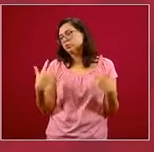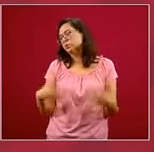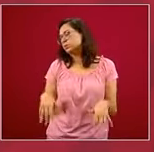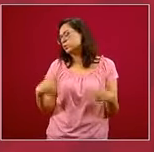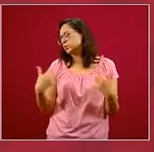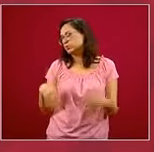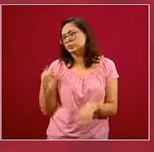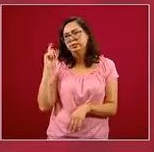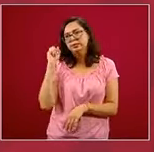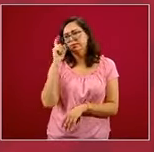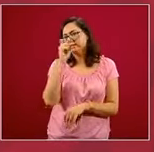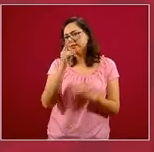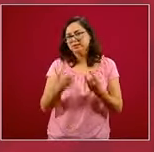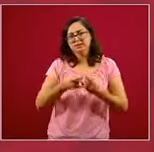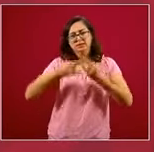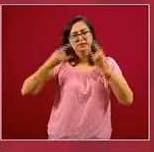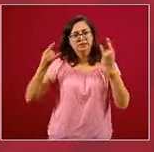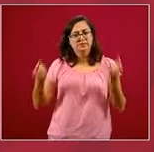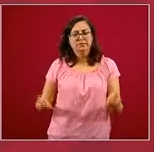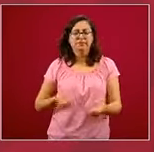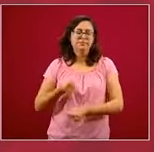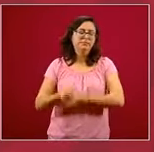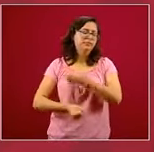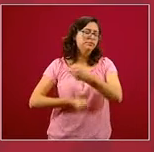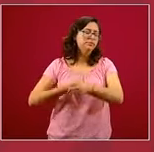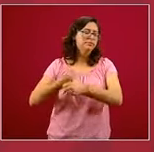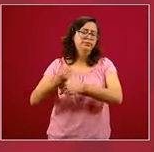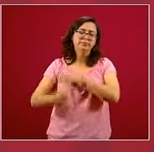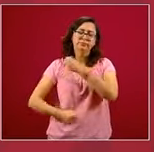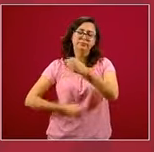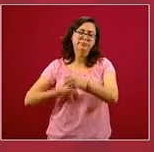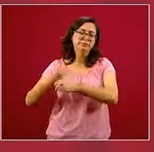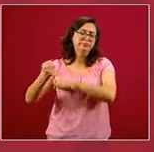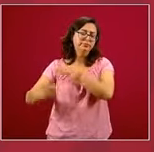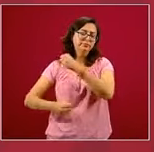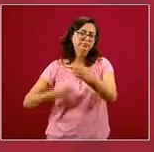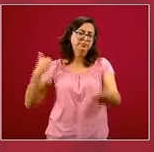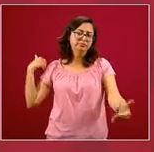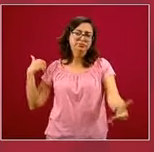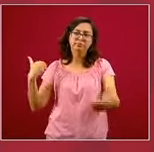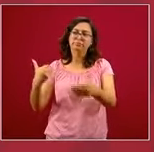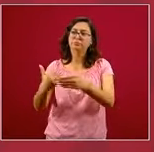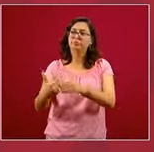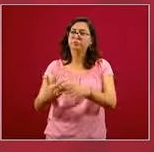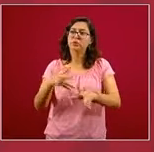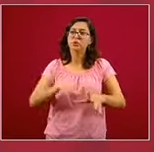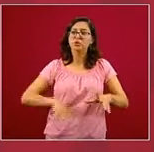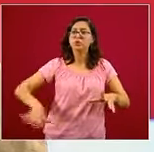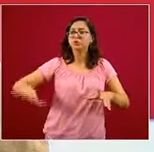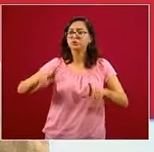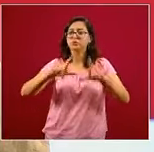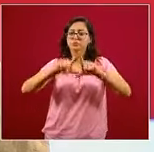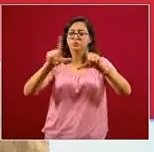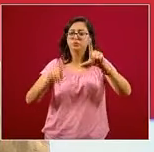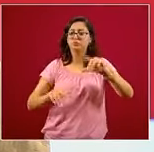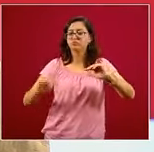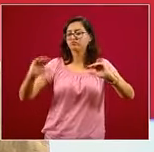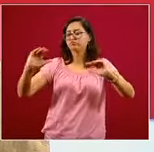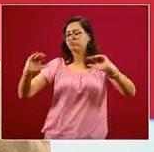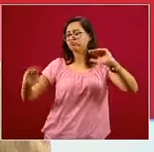prolongadísima, diría yo, ancestral de una sociedad inequitativa, una sociedad que es